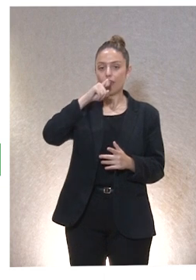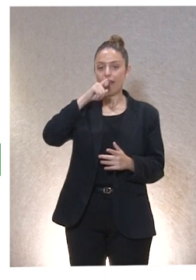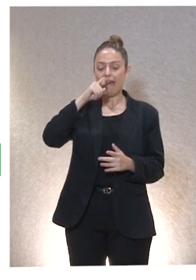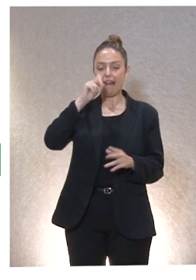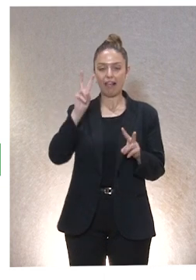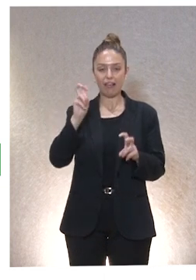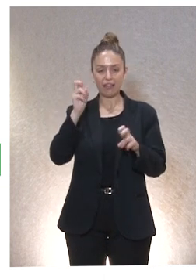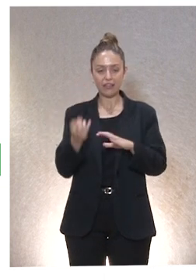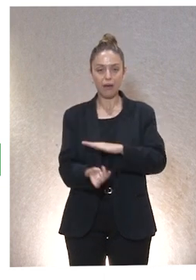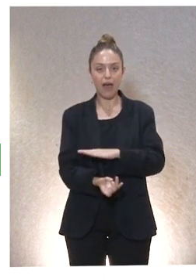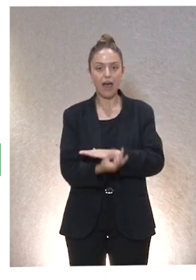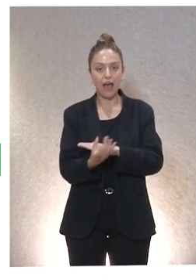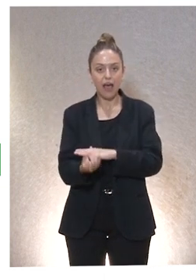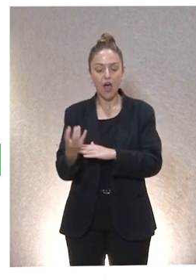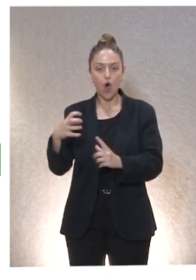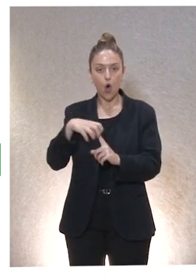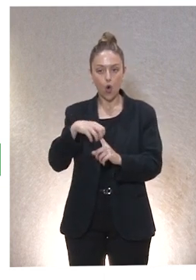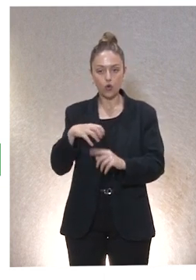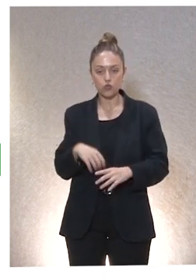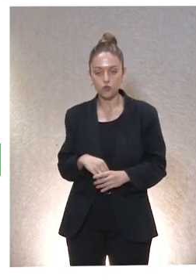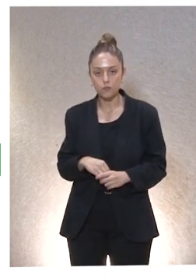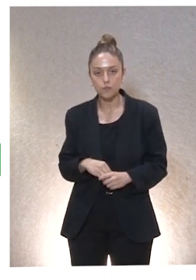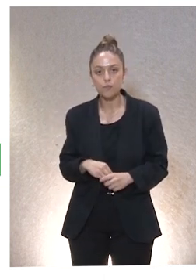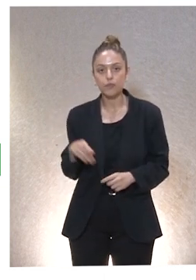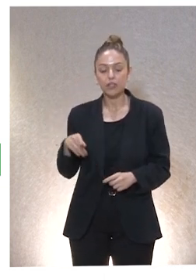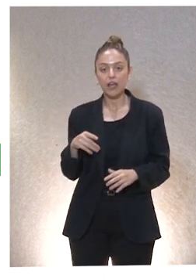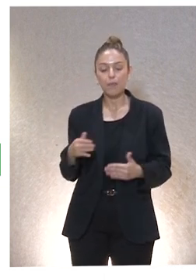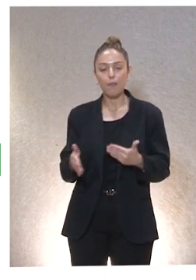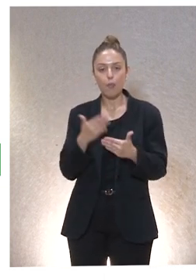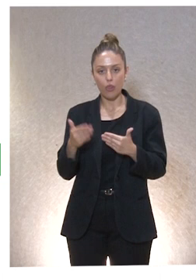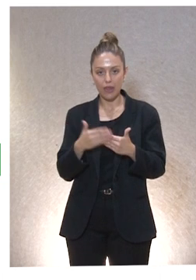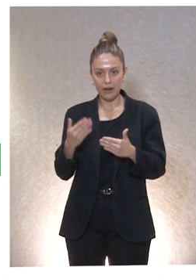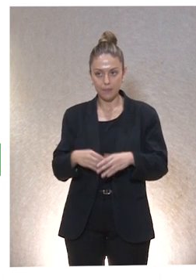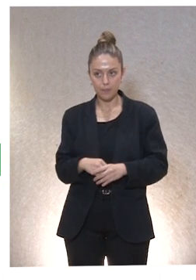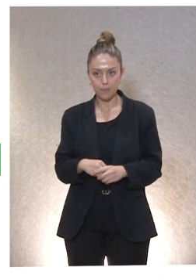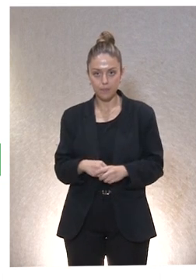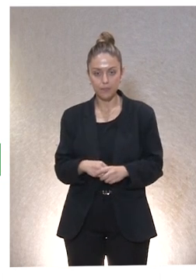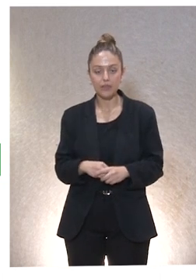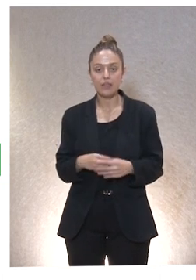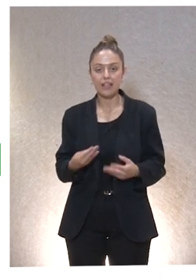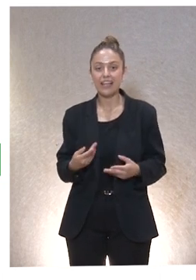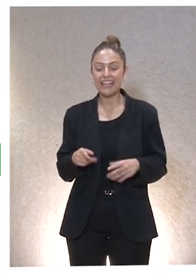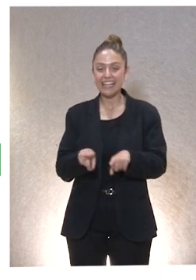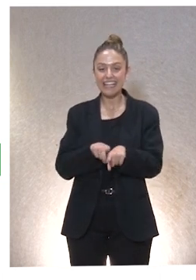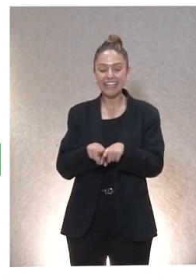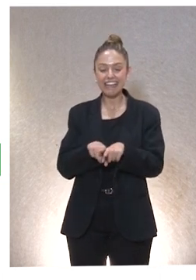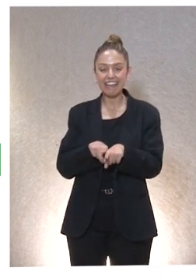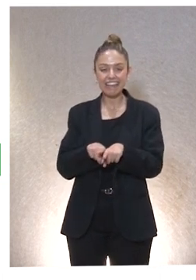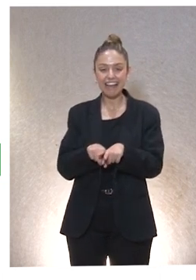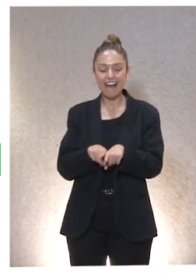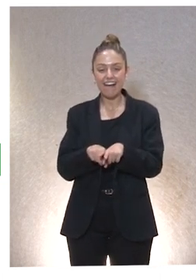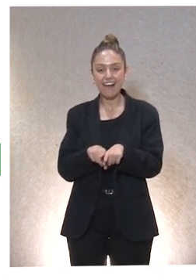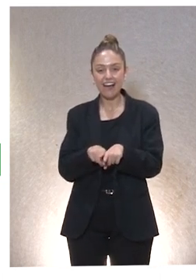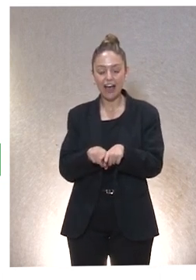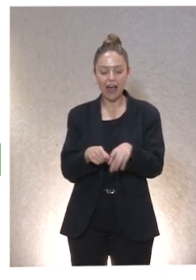en vuestra retina. Vamos a ver las críticas a este ideal moderno. Pues bien, las primeras críticas. Las críticas que